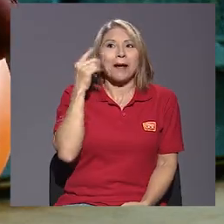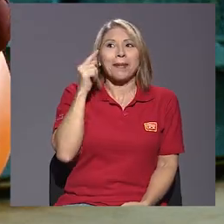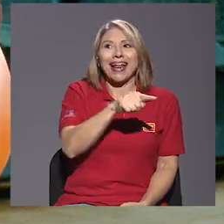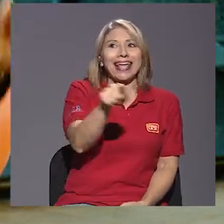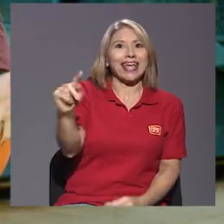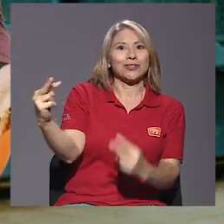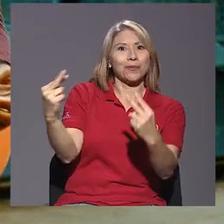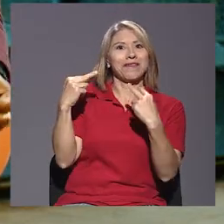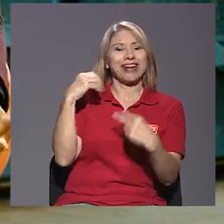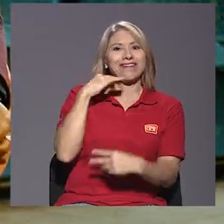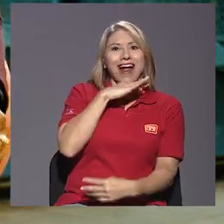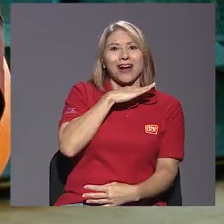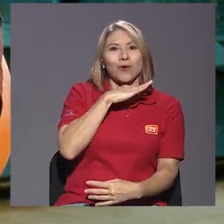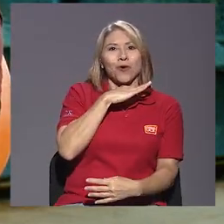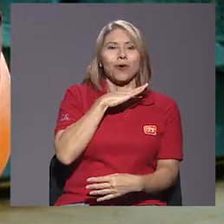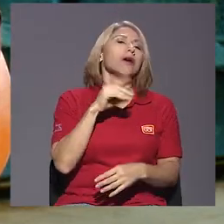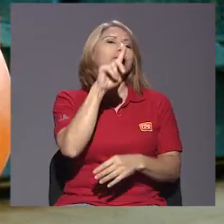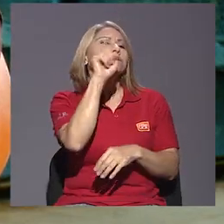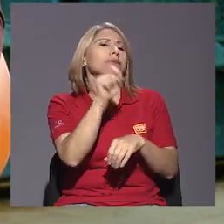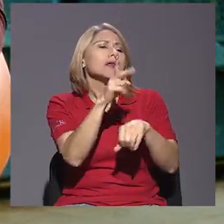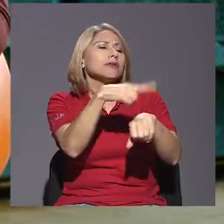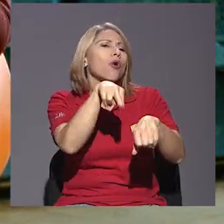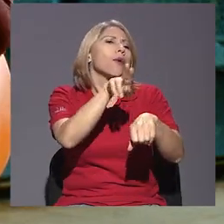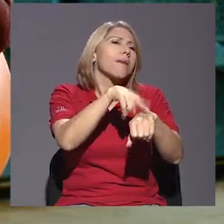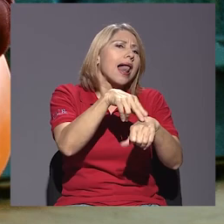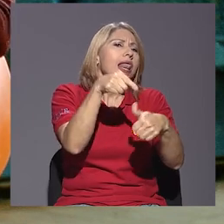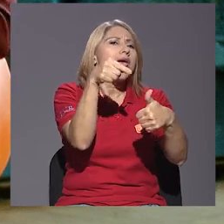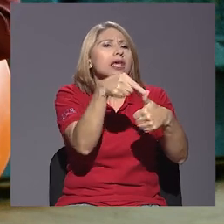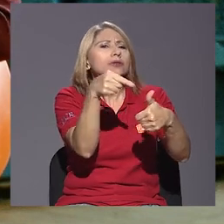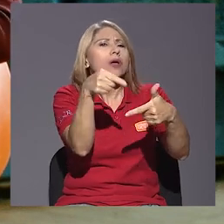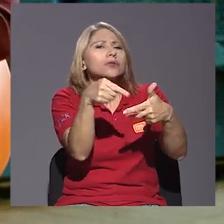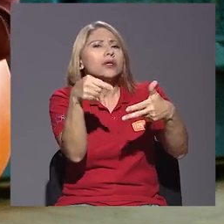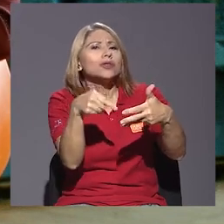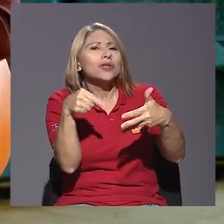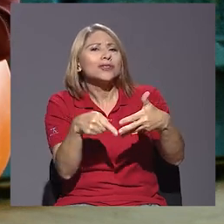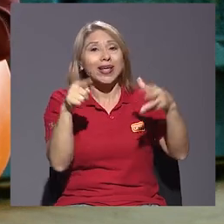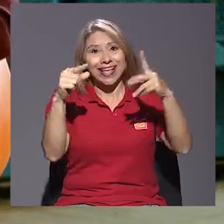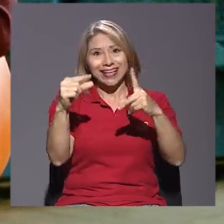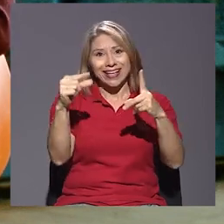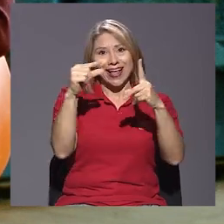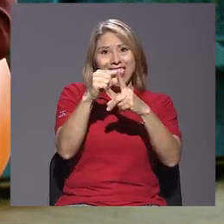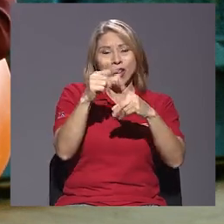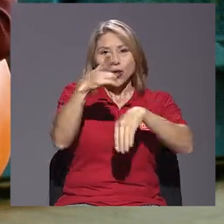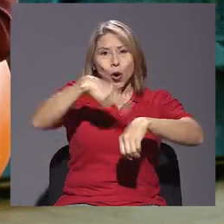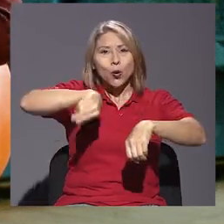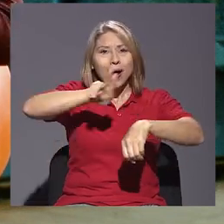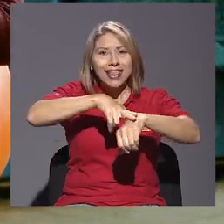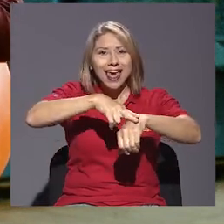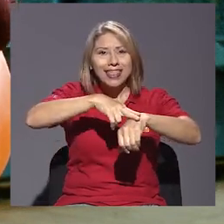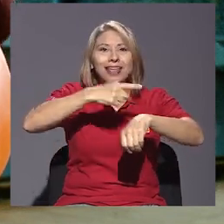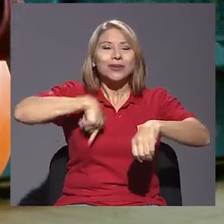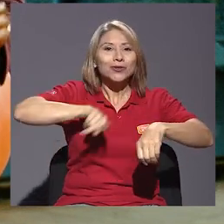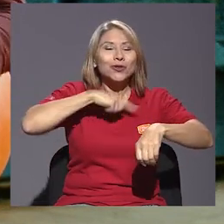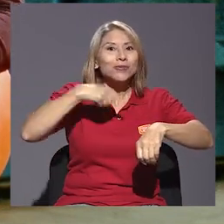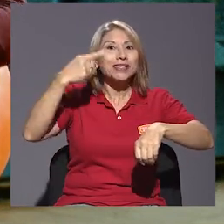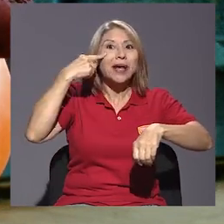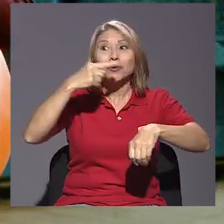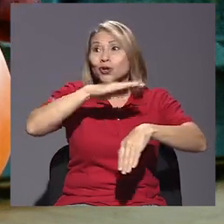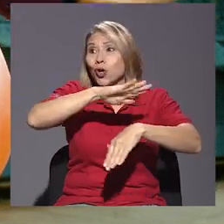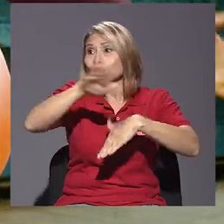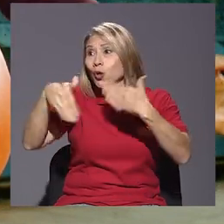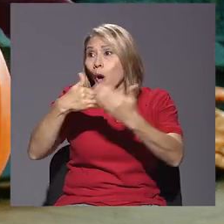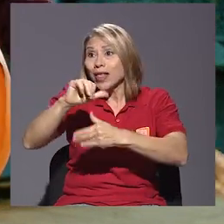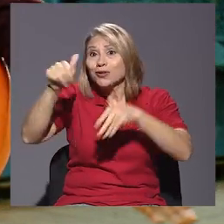Es normal esto o es normal el otro. Entonces ese concepto de normalidad, nos imaginamos que las otras personas